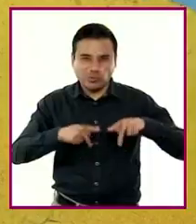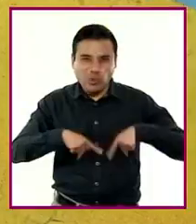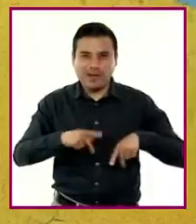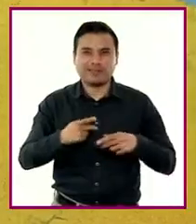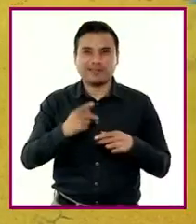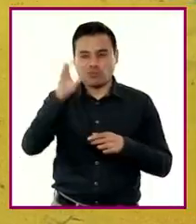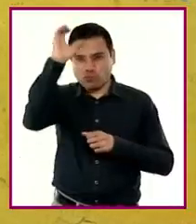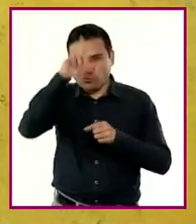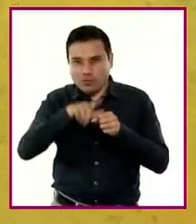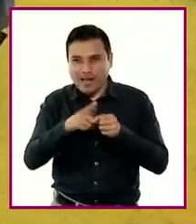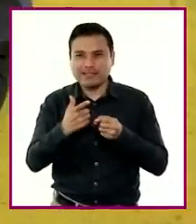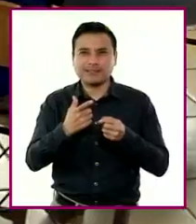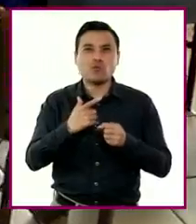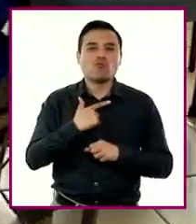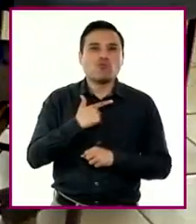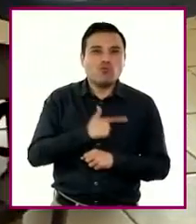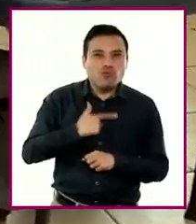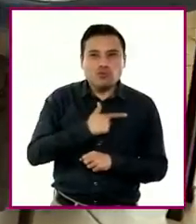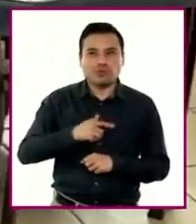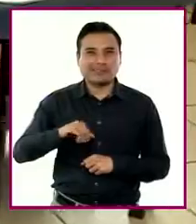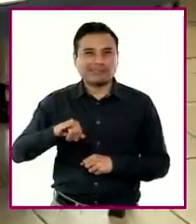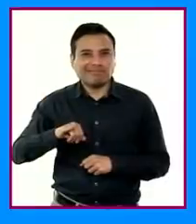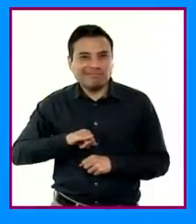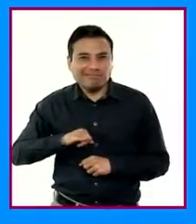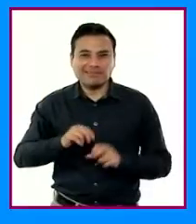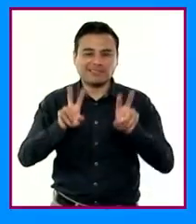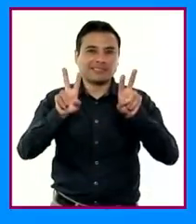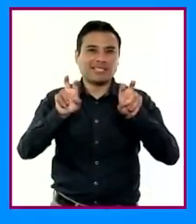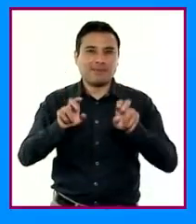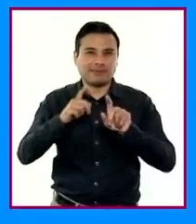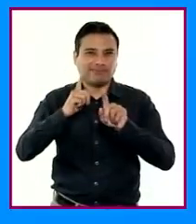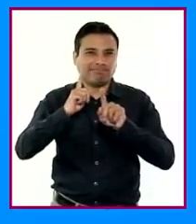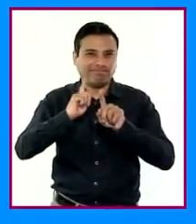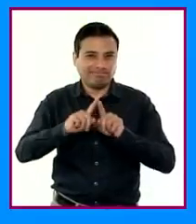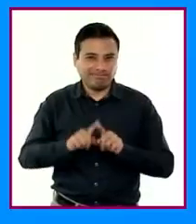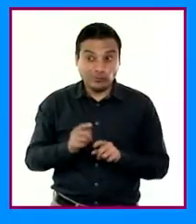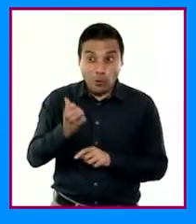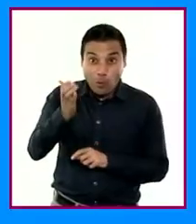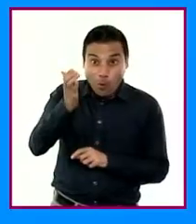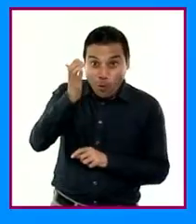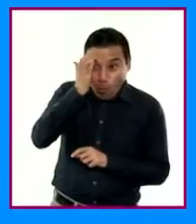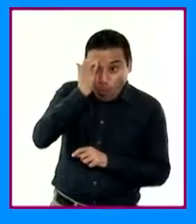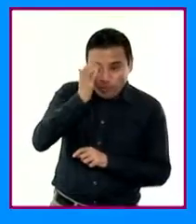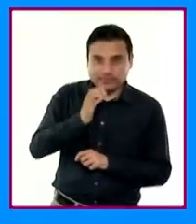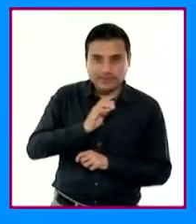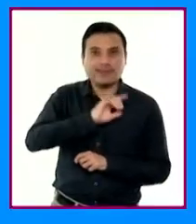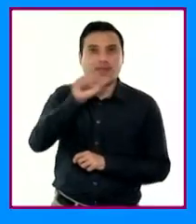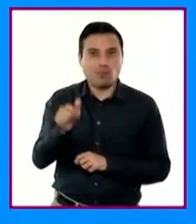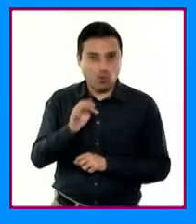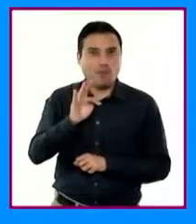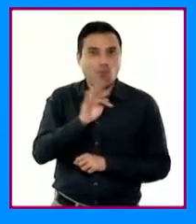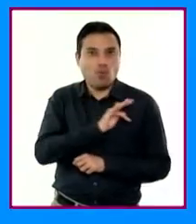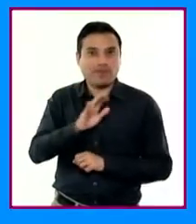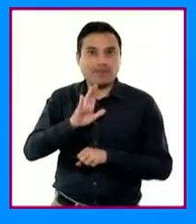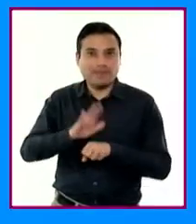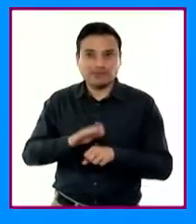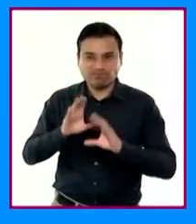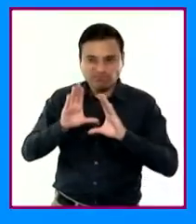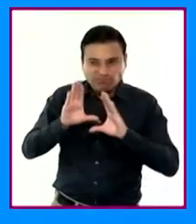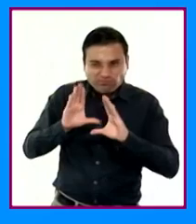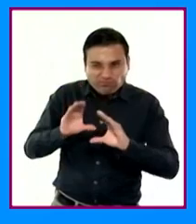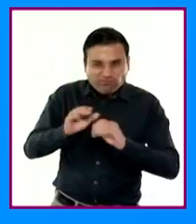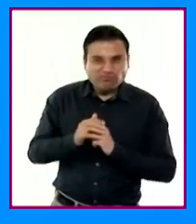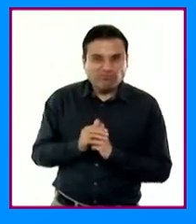interés y curiosidad por lo que hay a su alrededor, con el fin de ampliar su percepción y comprensión de propiedades y